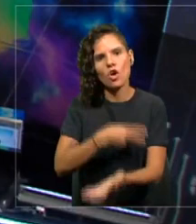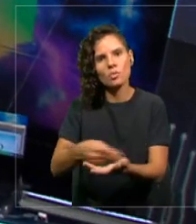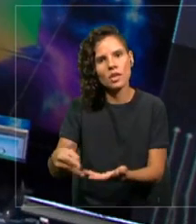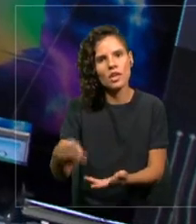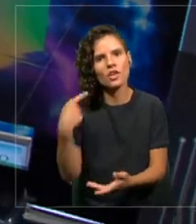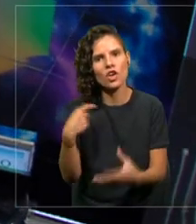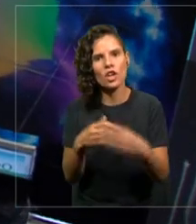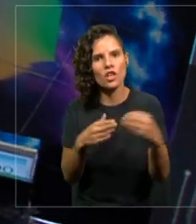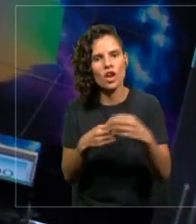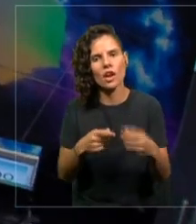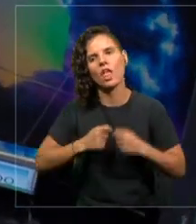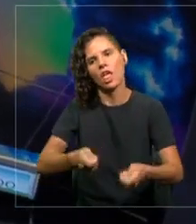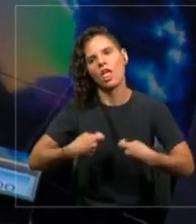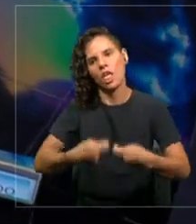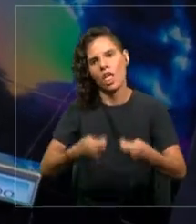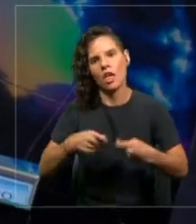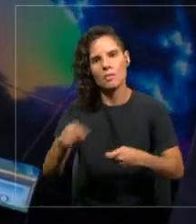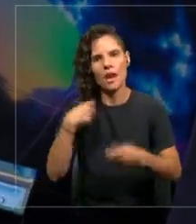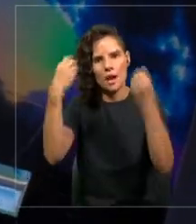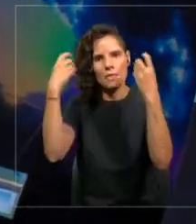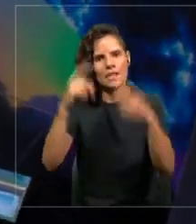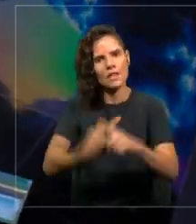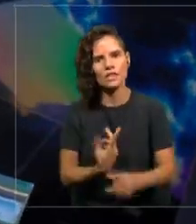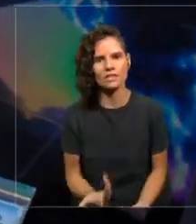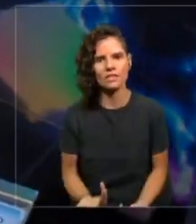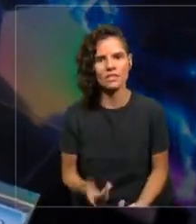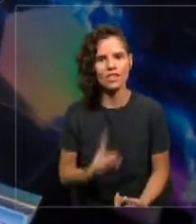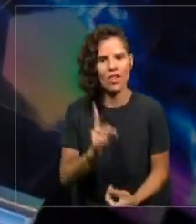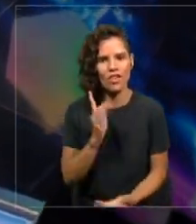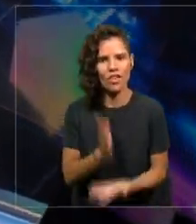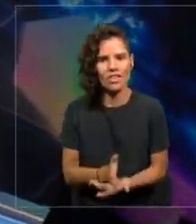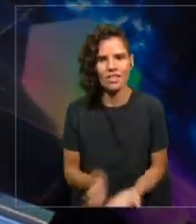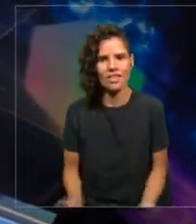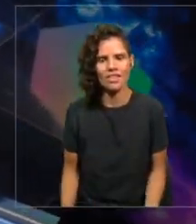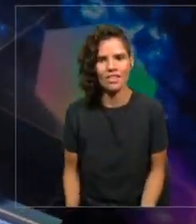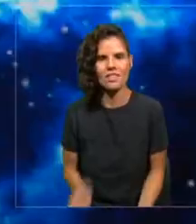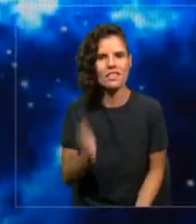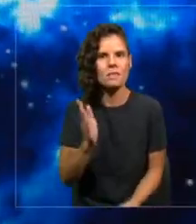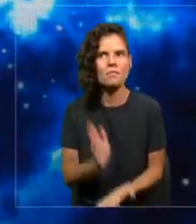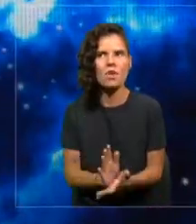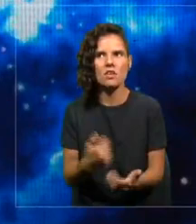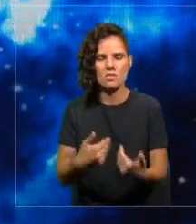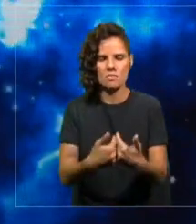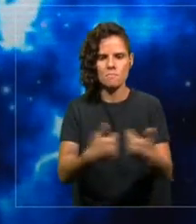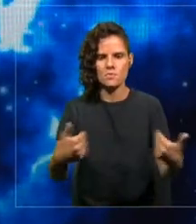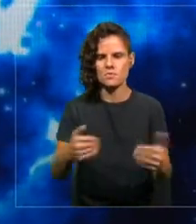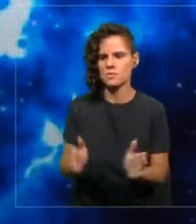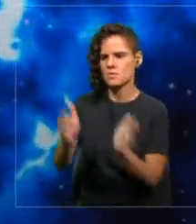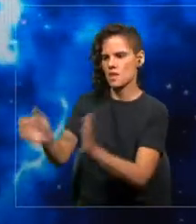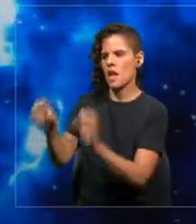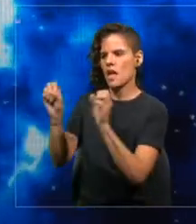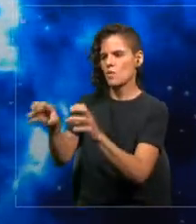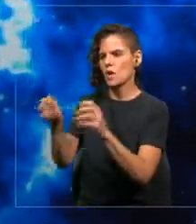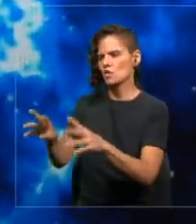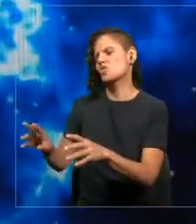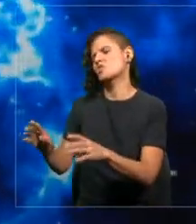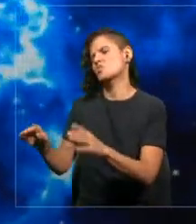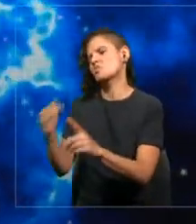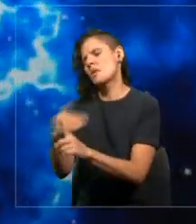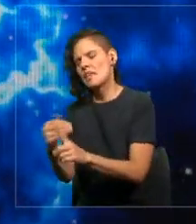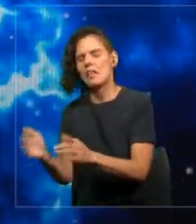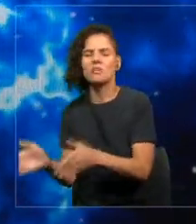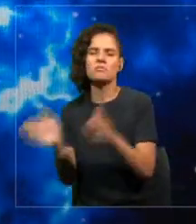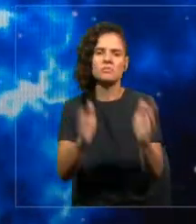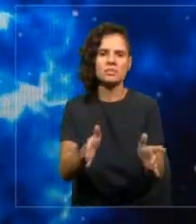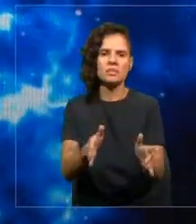En vez de eso, tenemos que romper la separación entre esto es educación secundaria, esto es educación